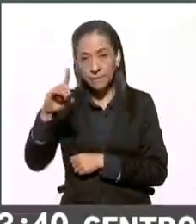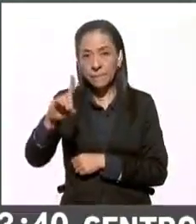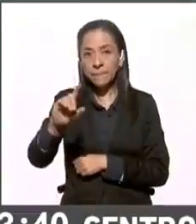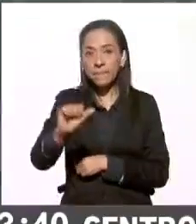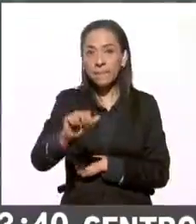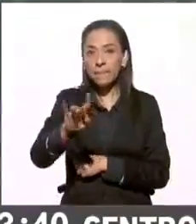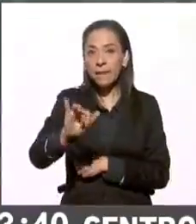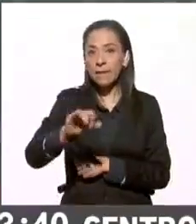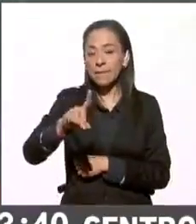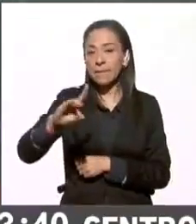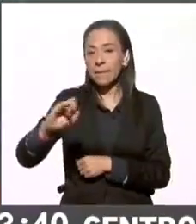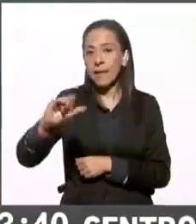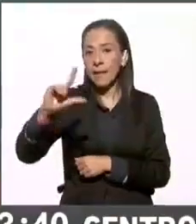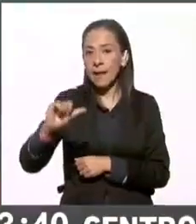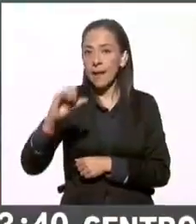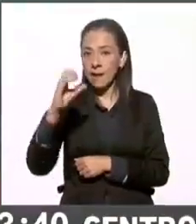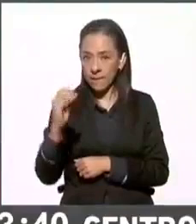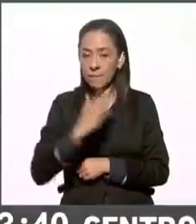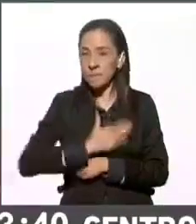noches, David, adelante.